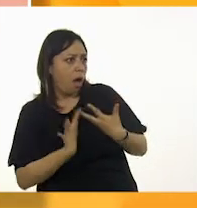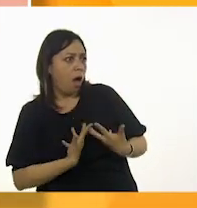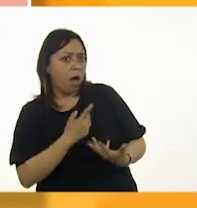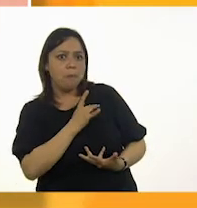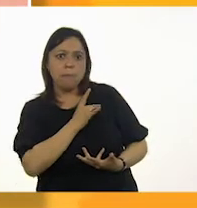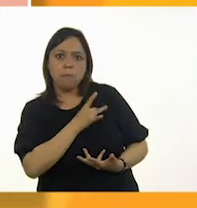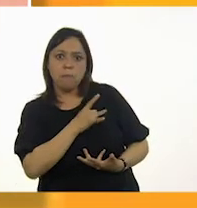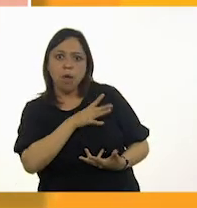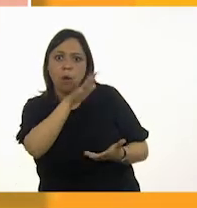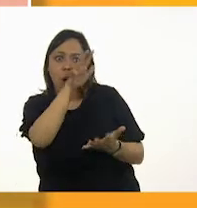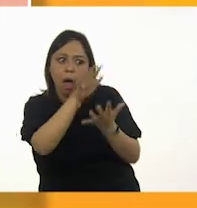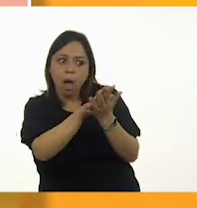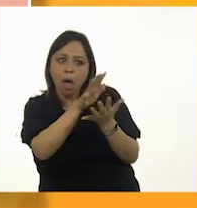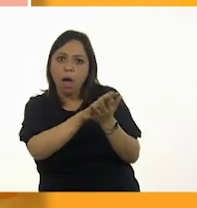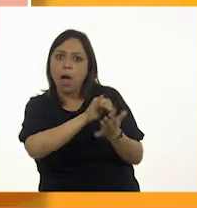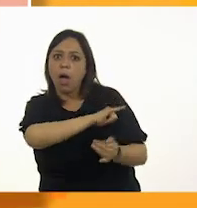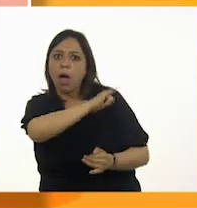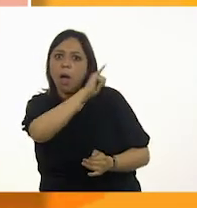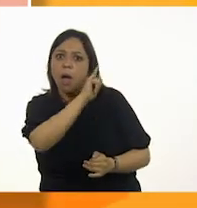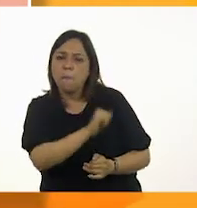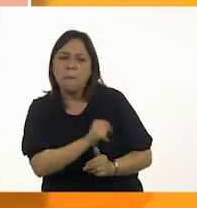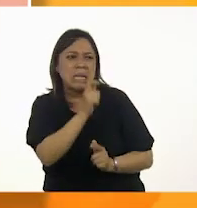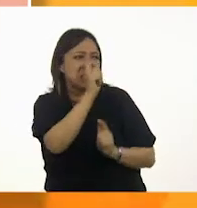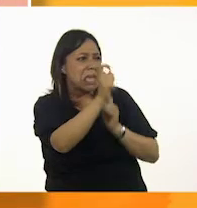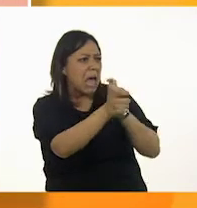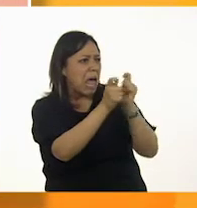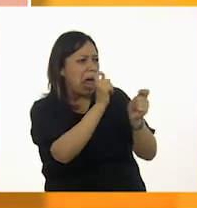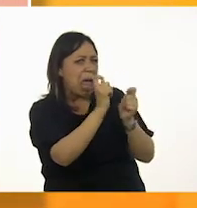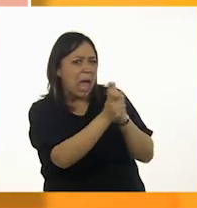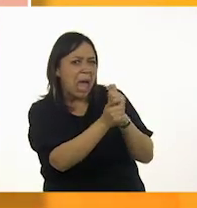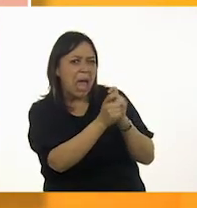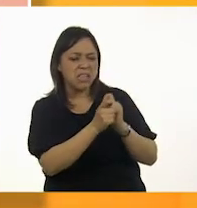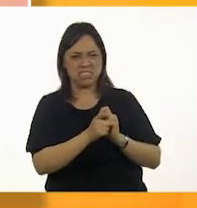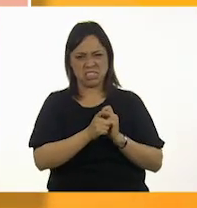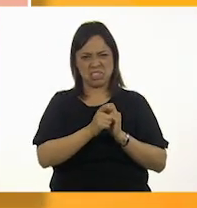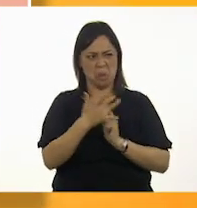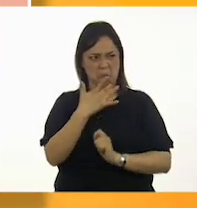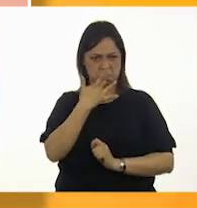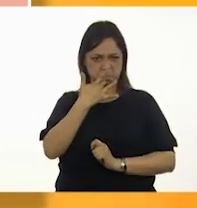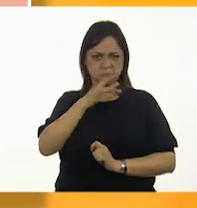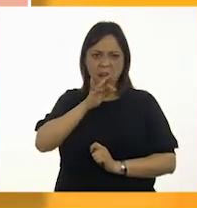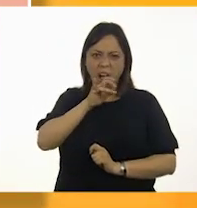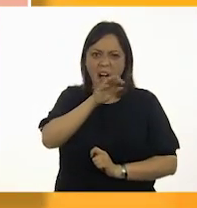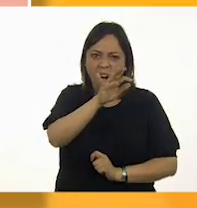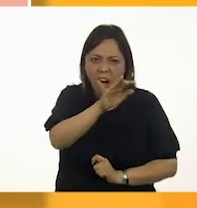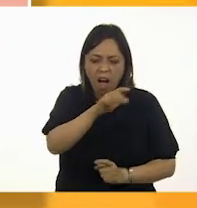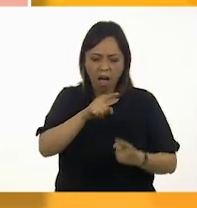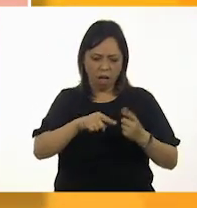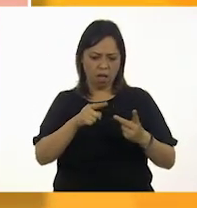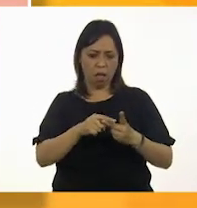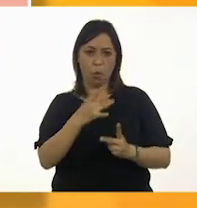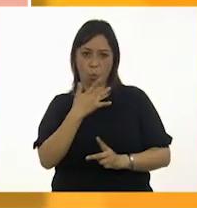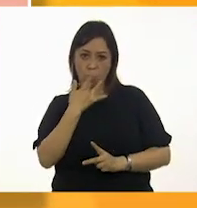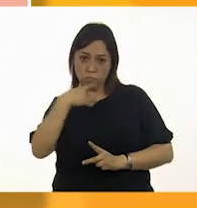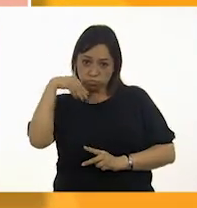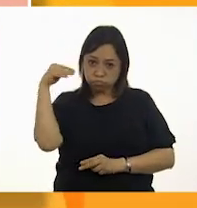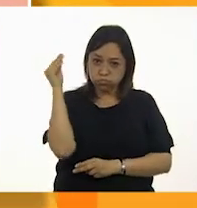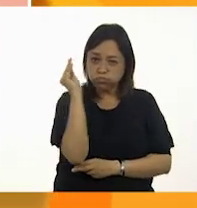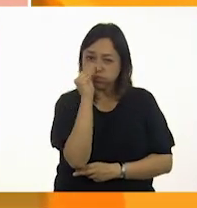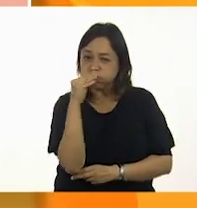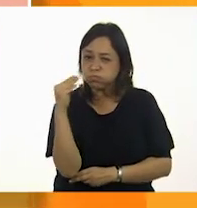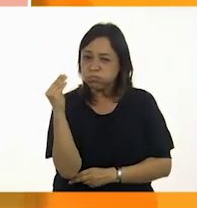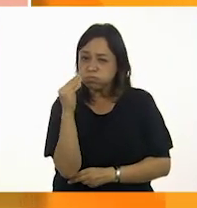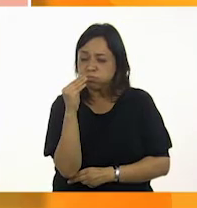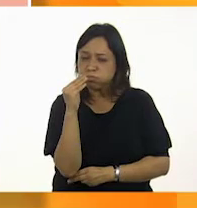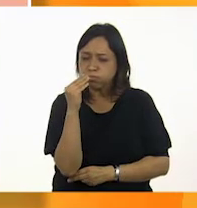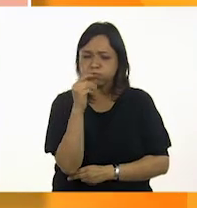¿Qué es eso? ¿Un dragón? ¿Un dinosaurio? ¿Un... ¿Un...